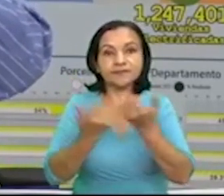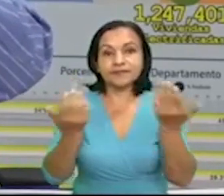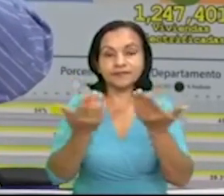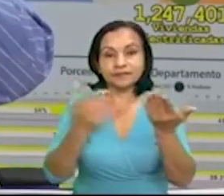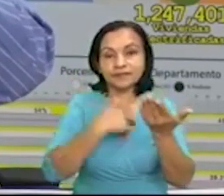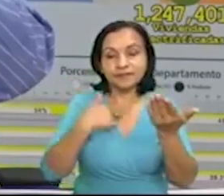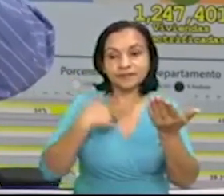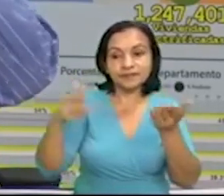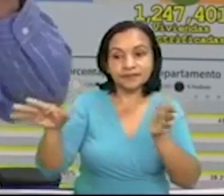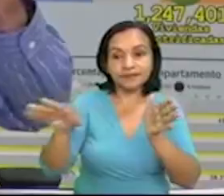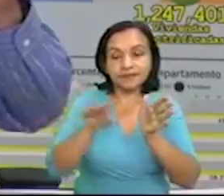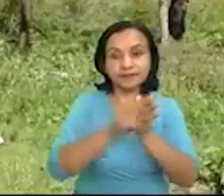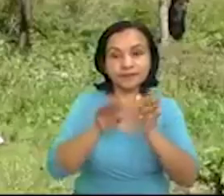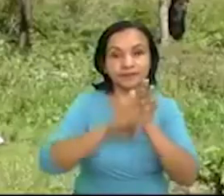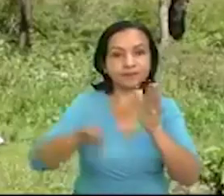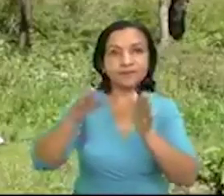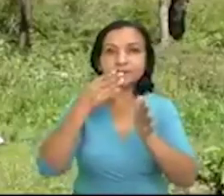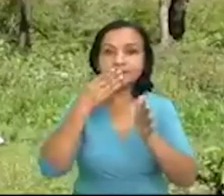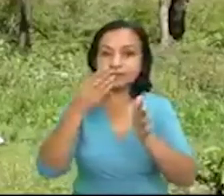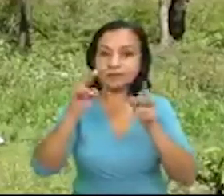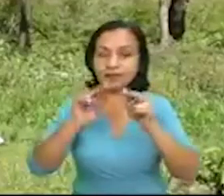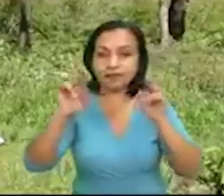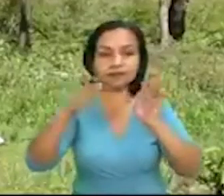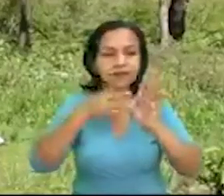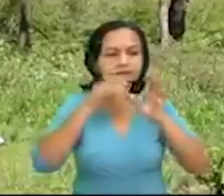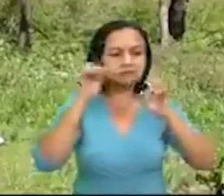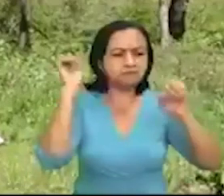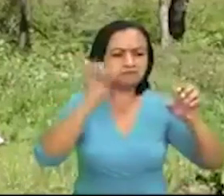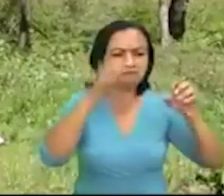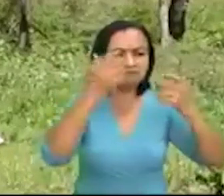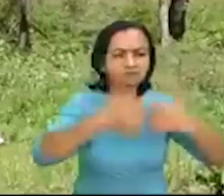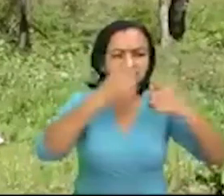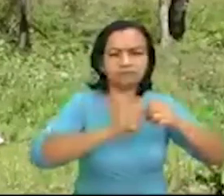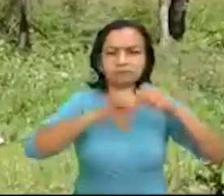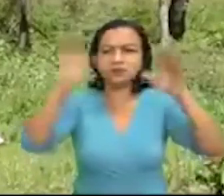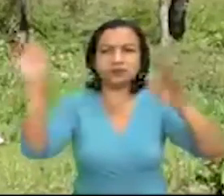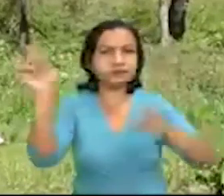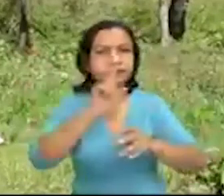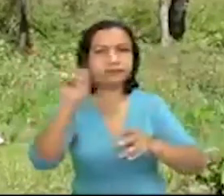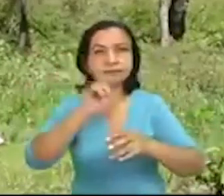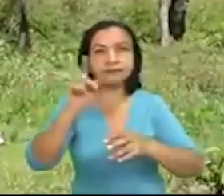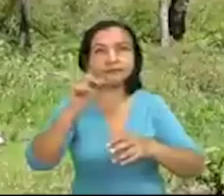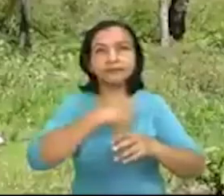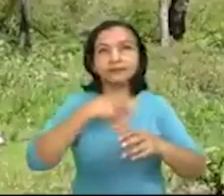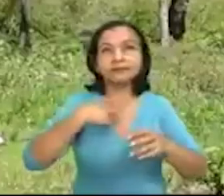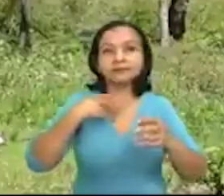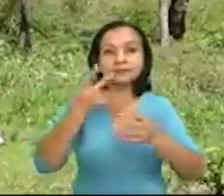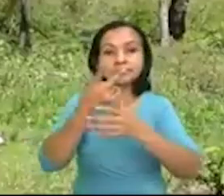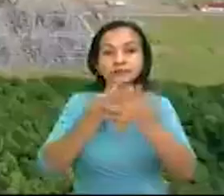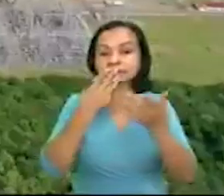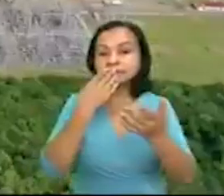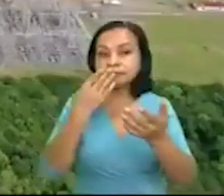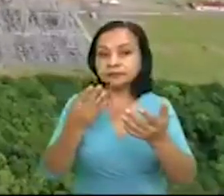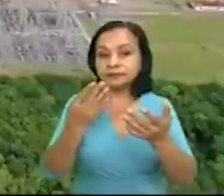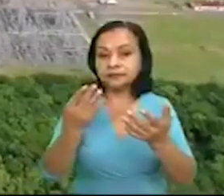con una fuente más amigable, menos contaminante al medio ambiente. Es la combinación más adecuada